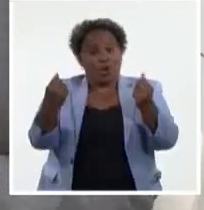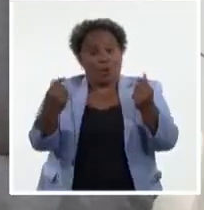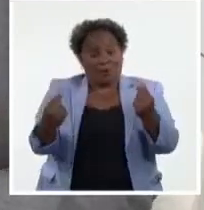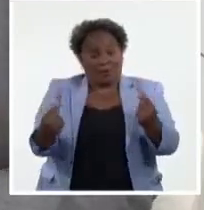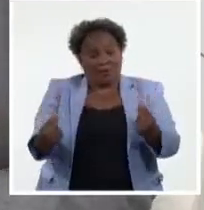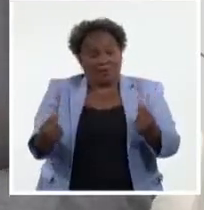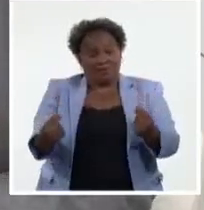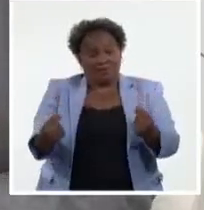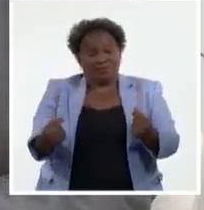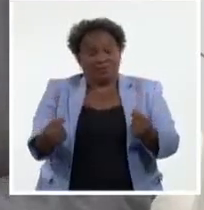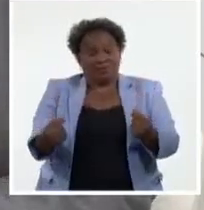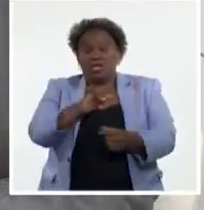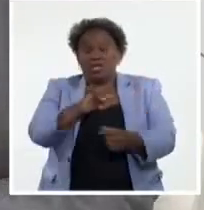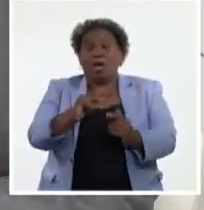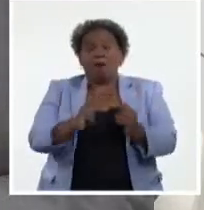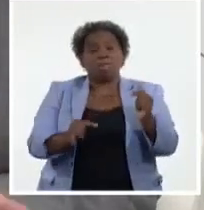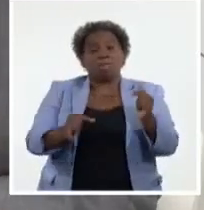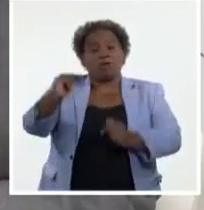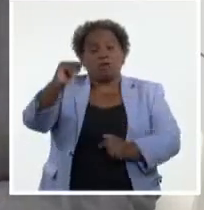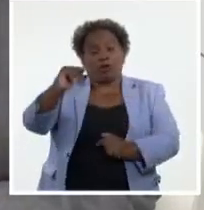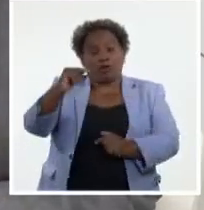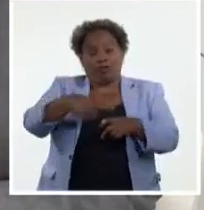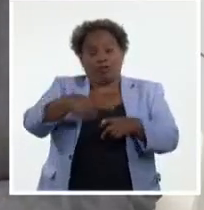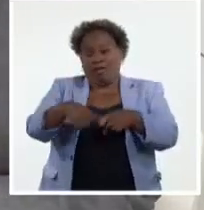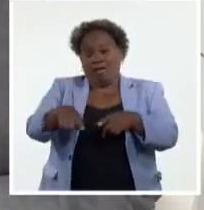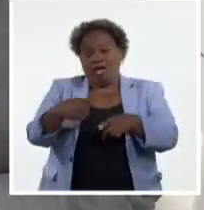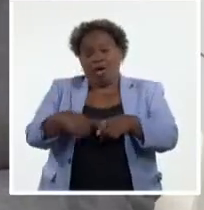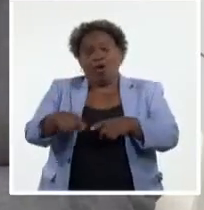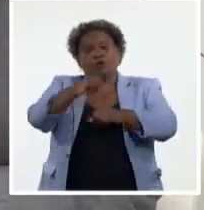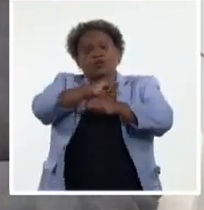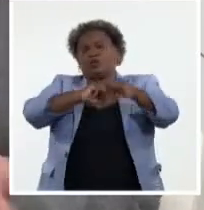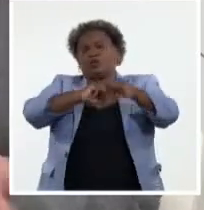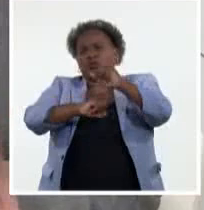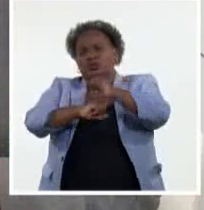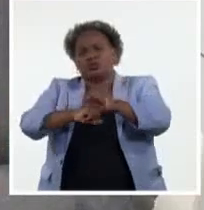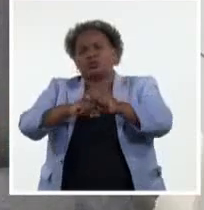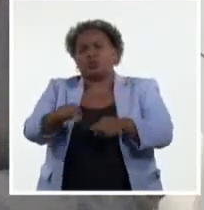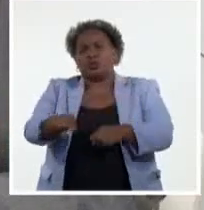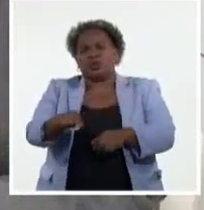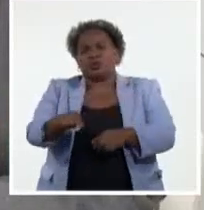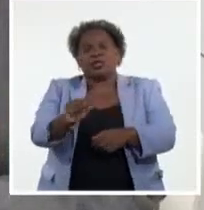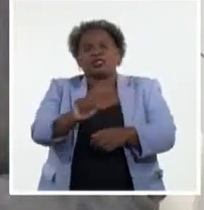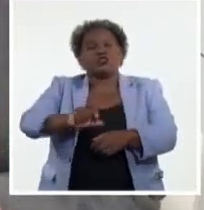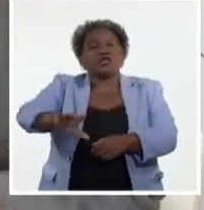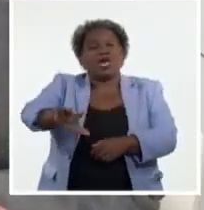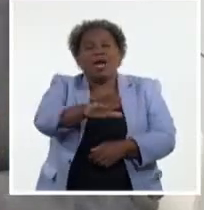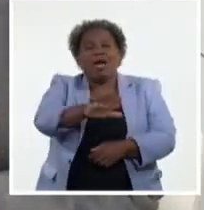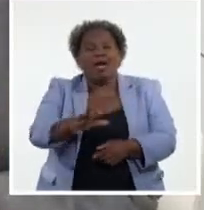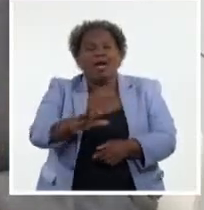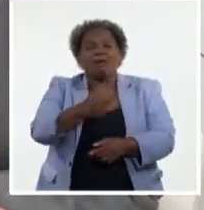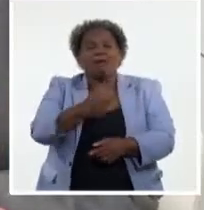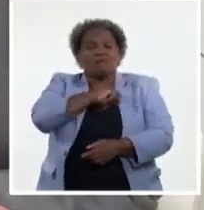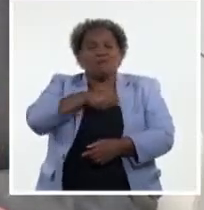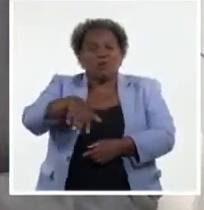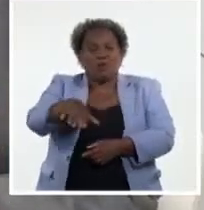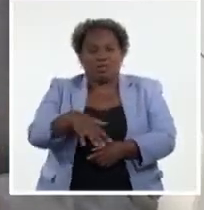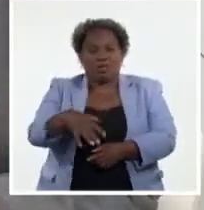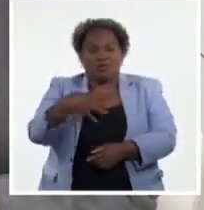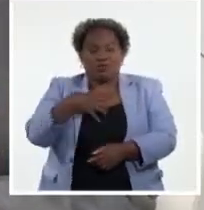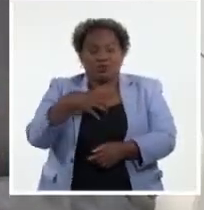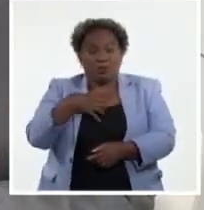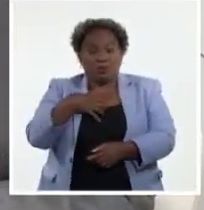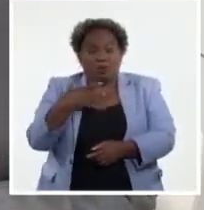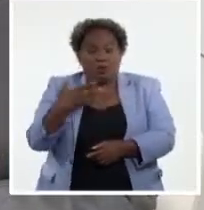y también tuvimos que dar prioridades al crecimiento de otras infraestructuras ya un poco más sociales, es decir, más públicas, donde por ejemplo tuvimos que